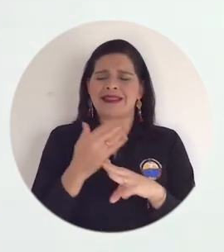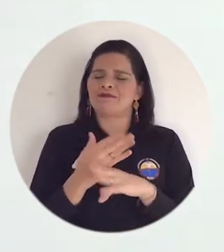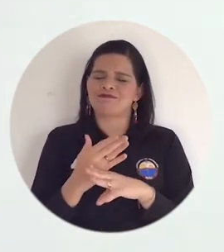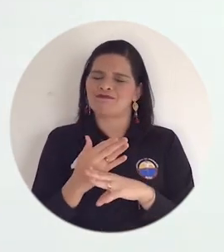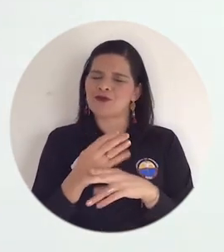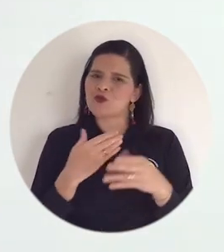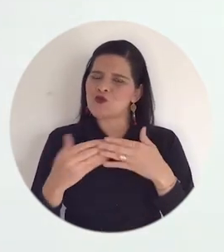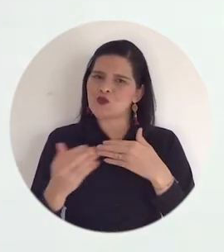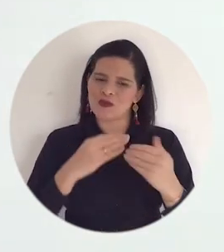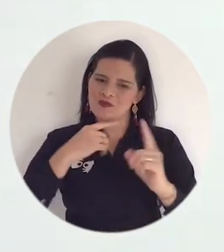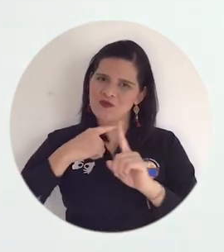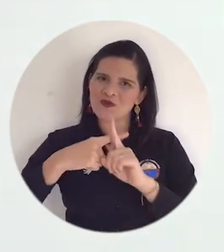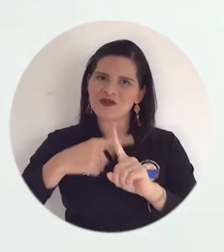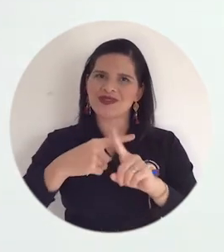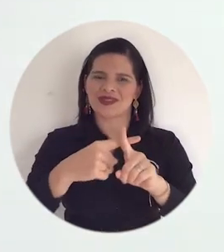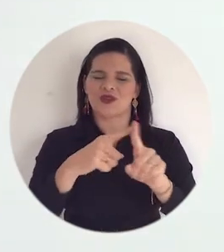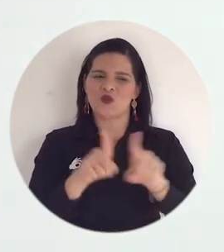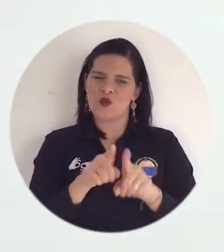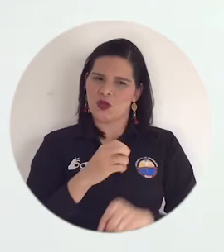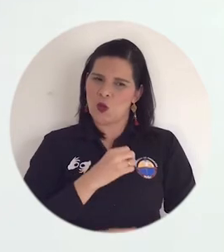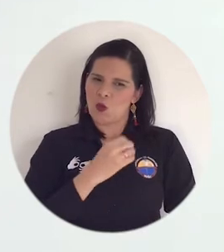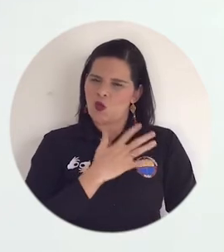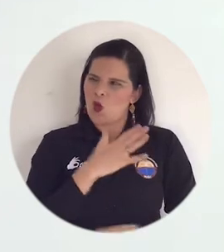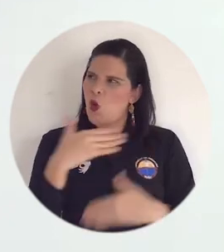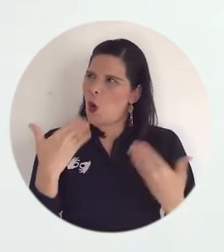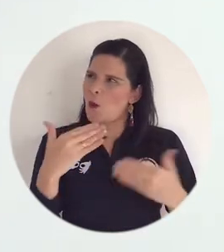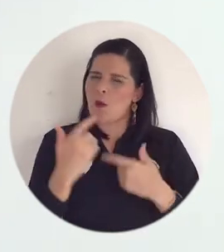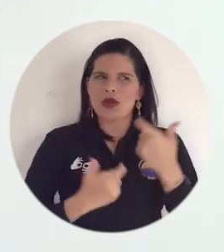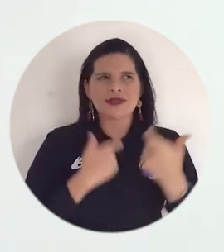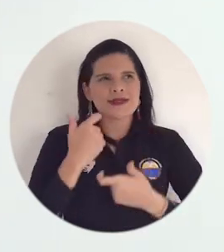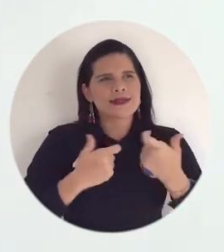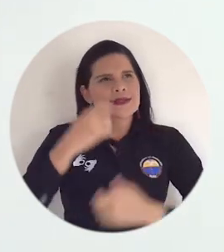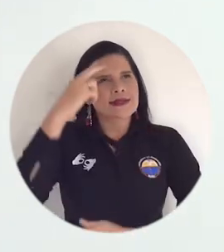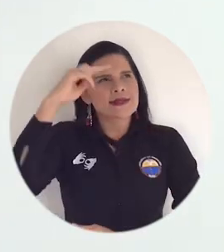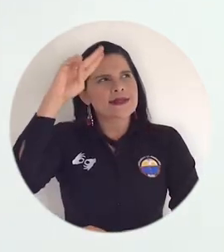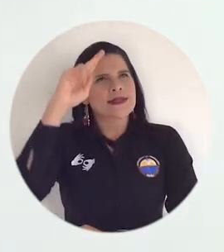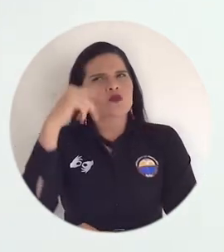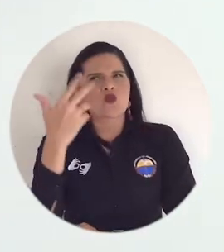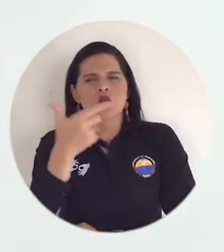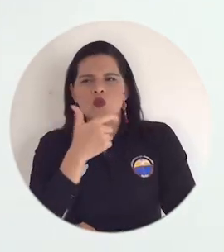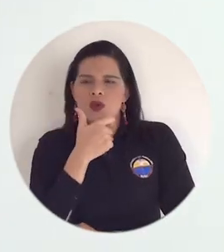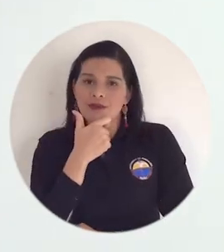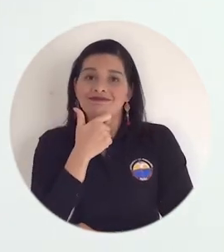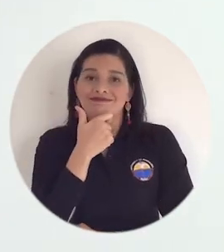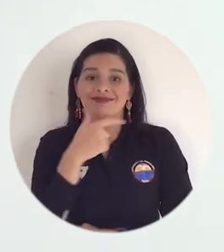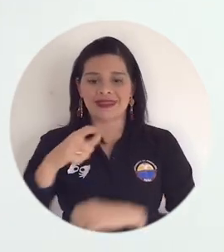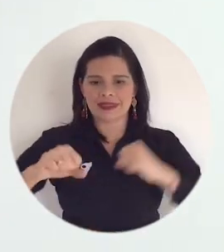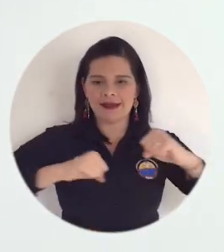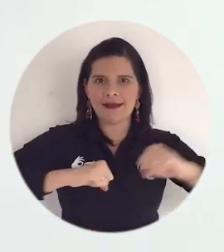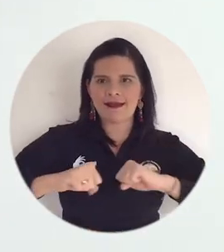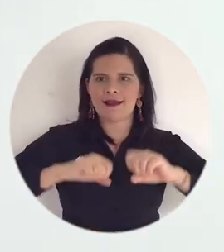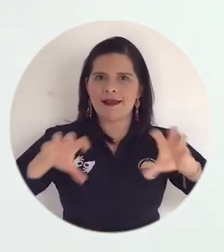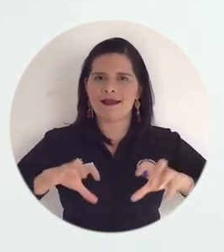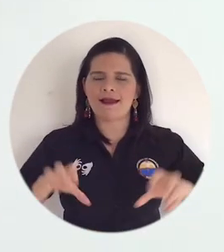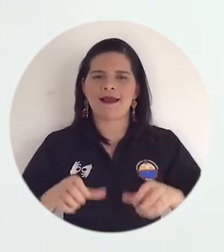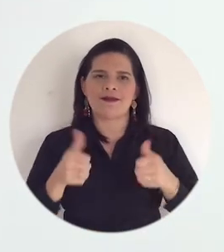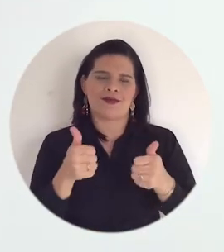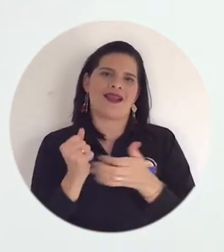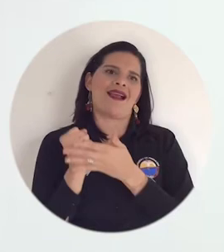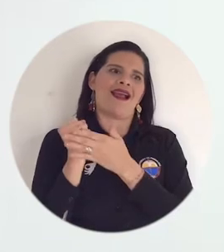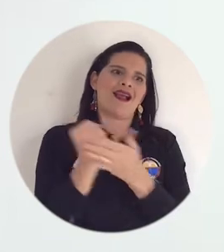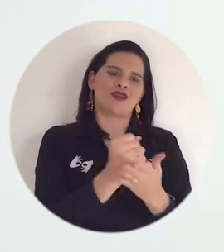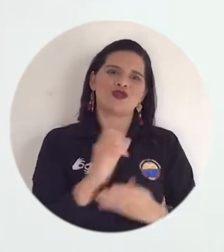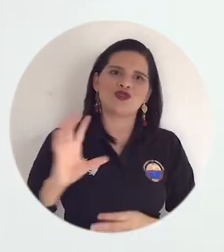son oportunidades, nos dejan también espacios para salir adelante y tomar acciones de acá que